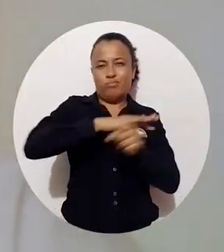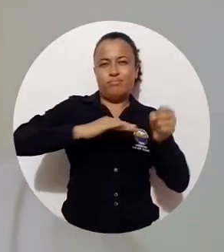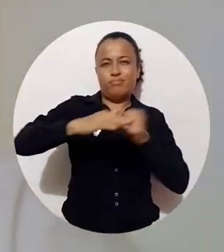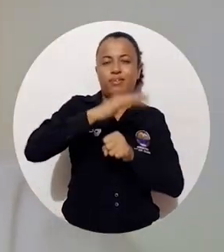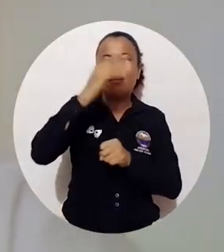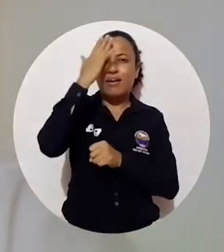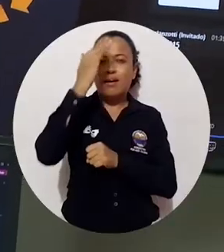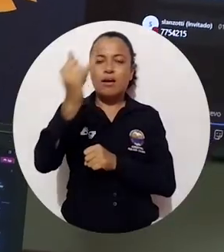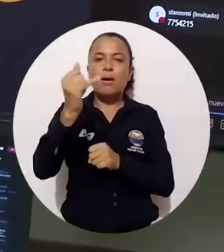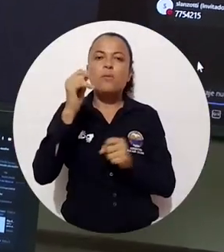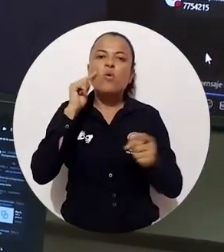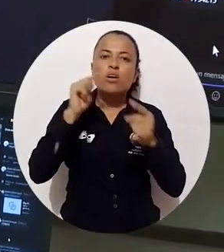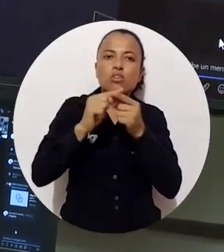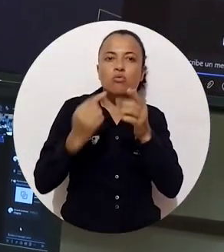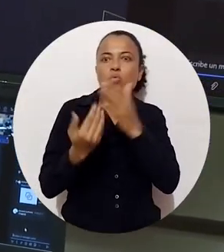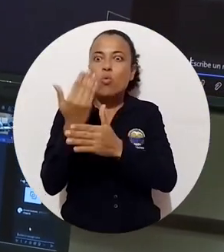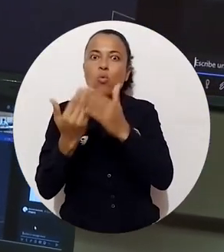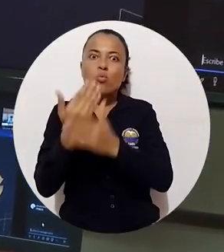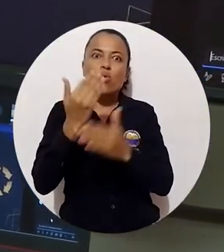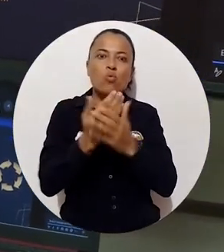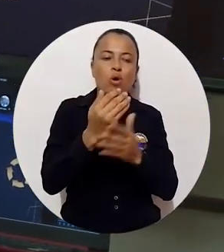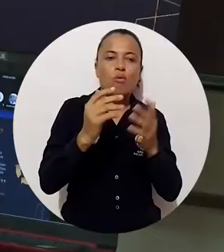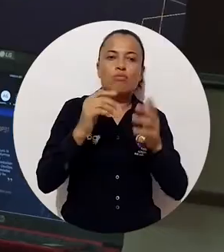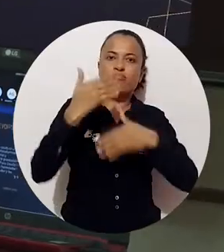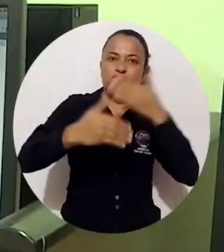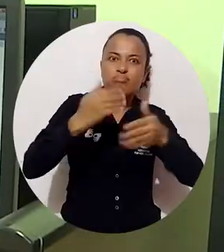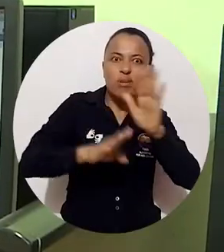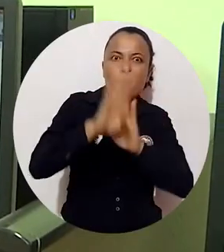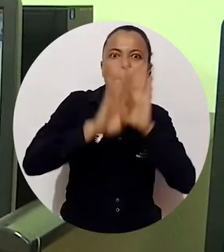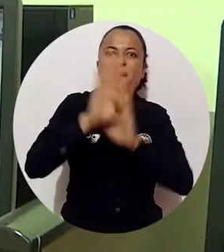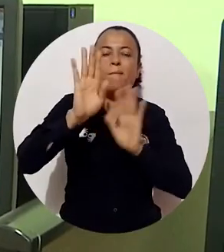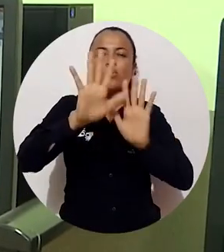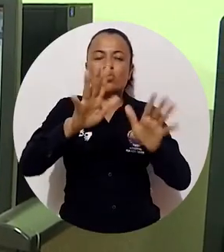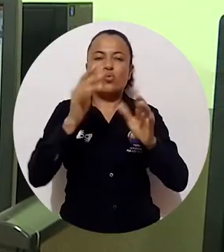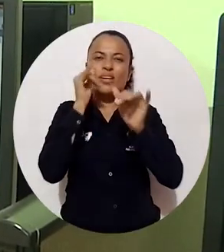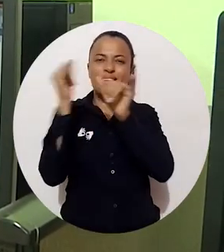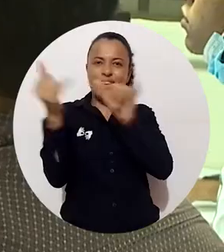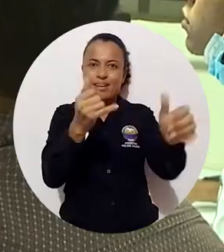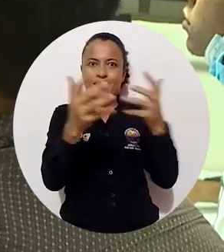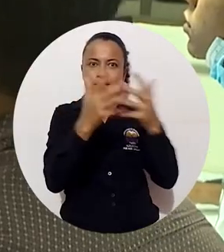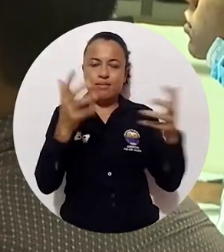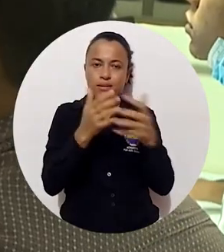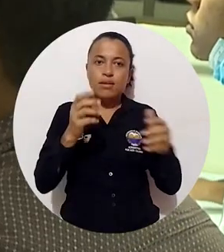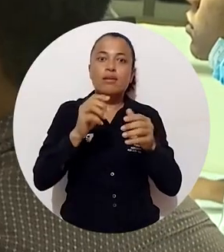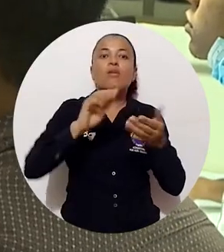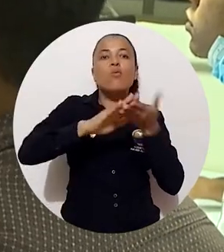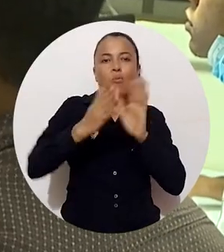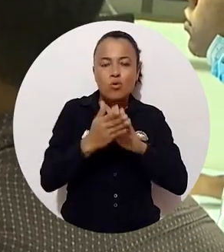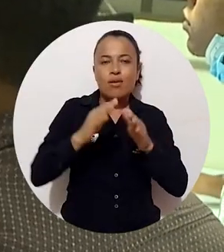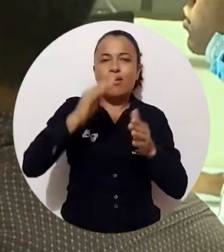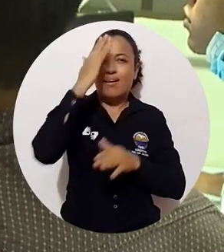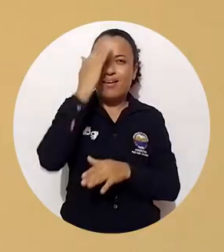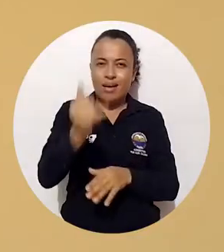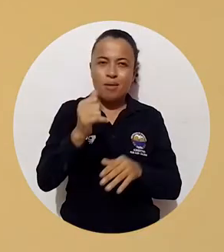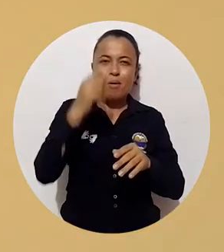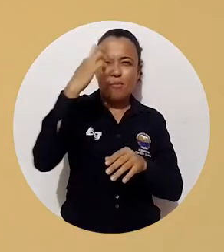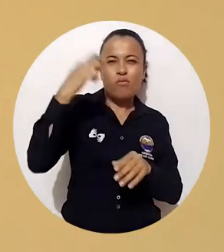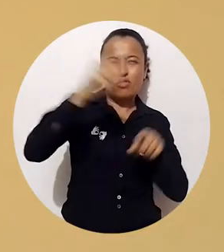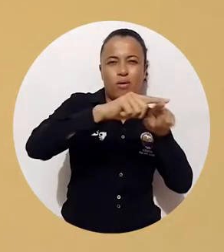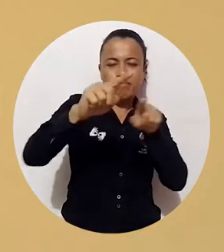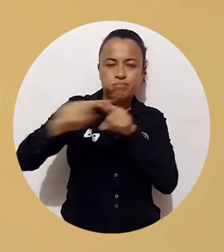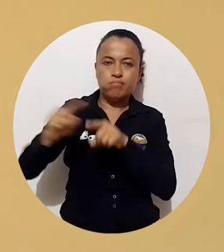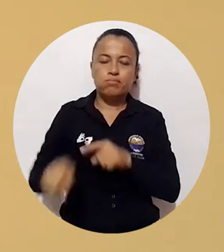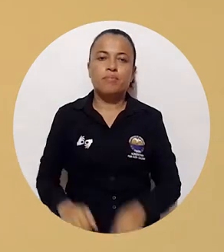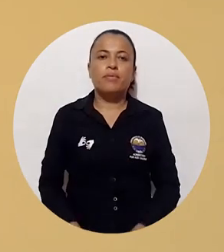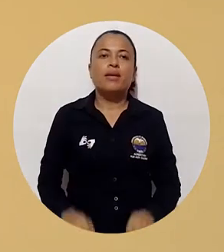difundir los avances e innovación en las distintas áreas de la Ingeniería de Sistemas ante la comunidad académica y profesionales del área. Diferentes